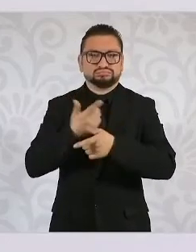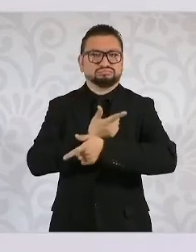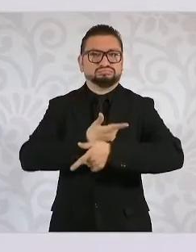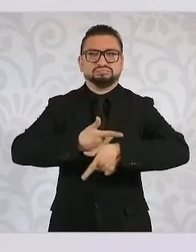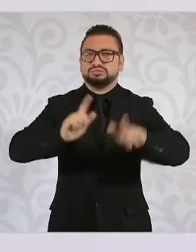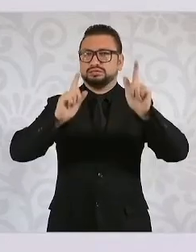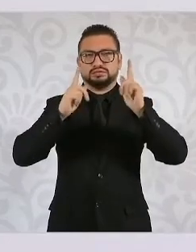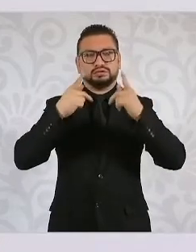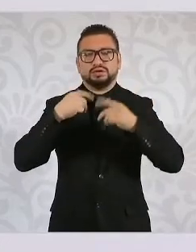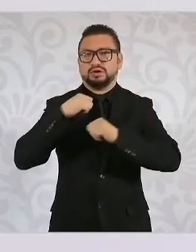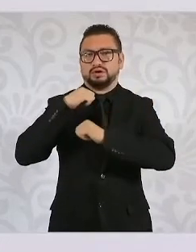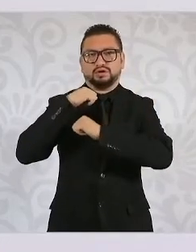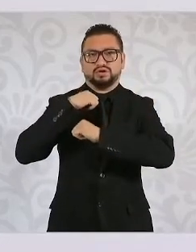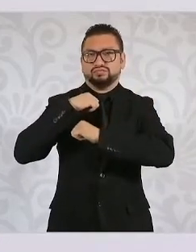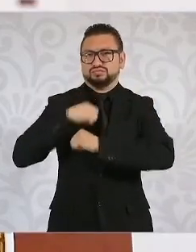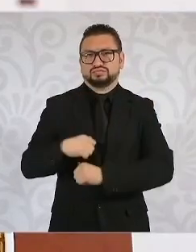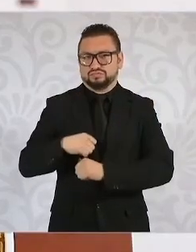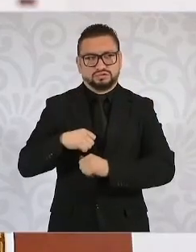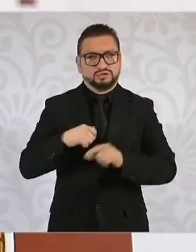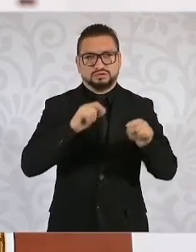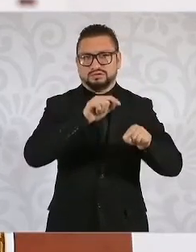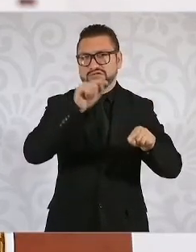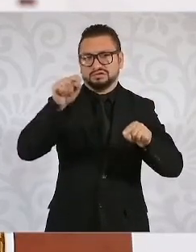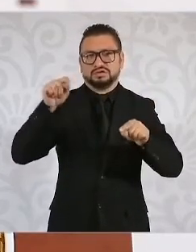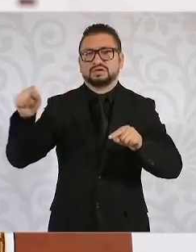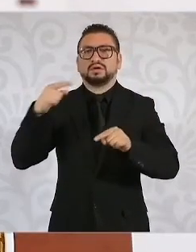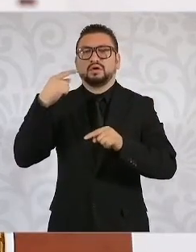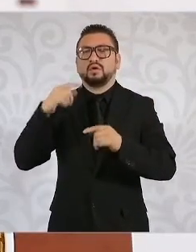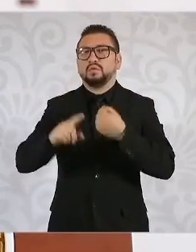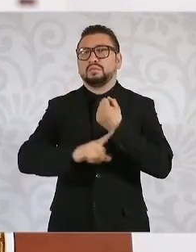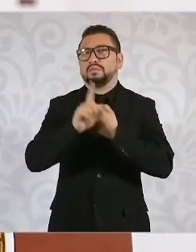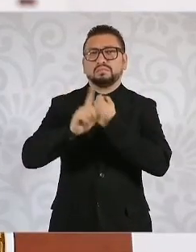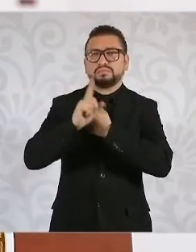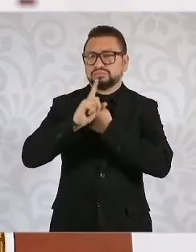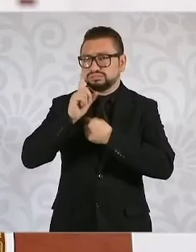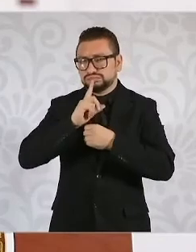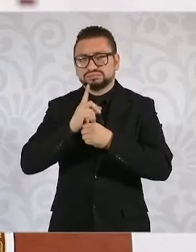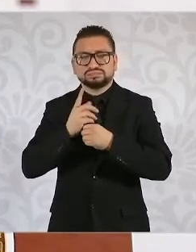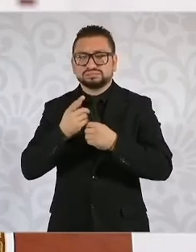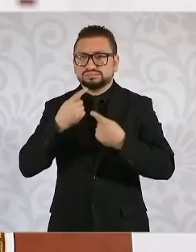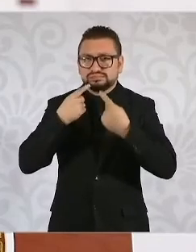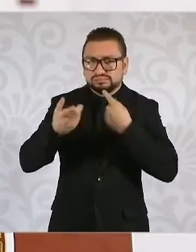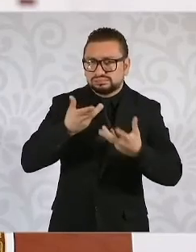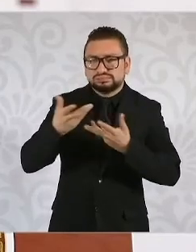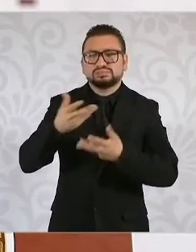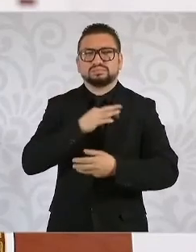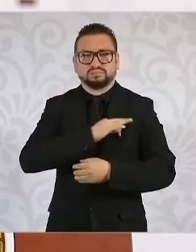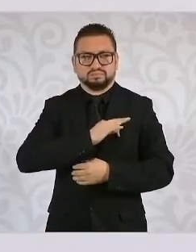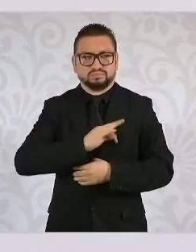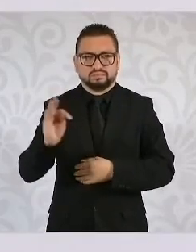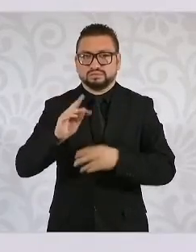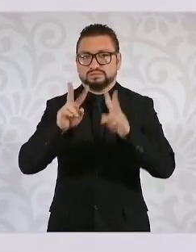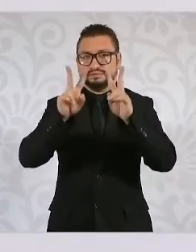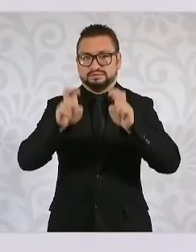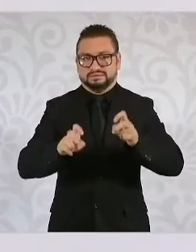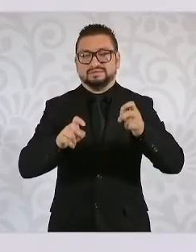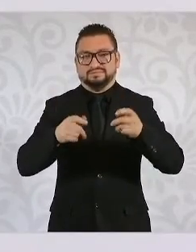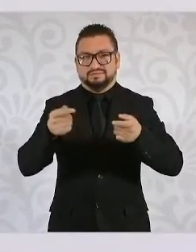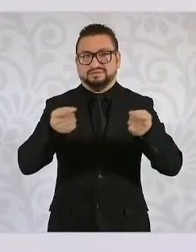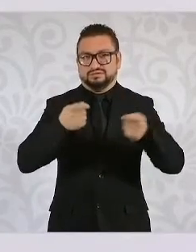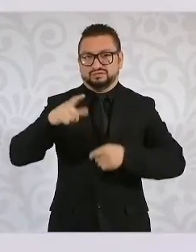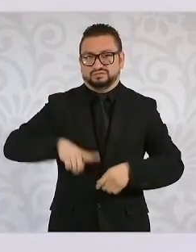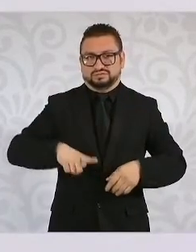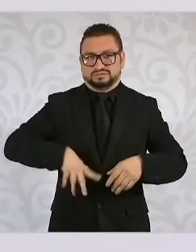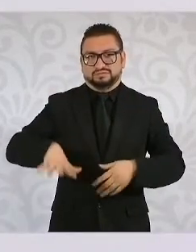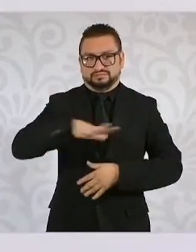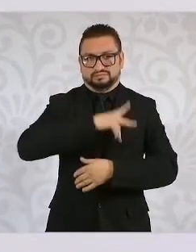poder o a resolver cualquier asunto que tenga que ver con la gobernabilidad de nuestro país.